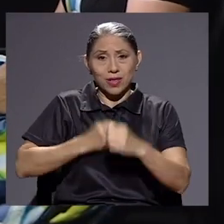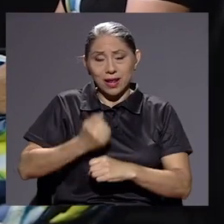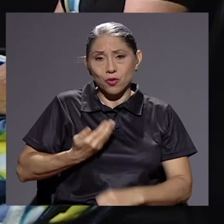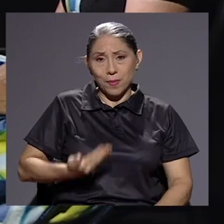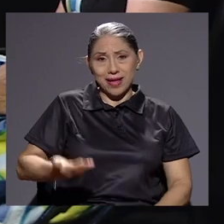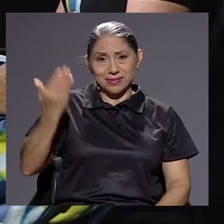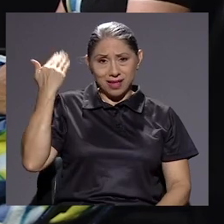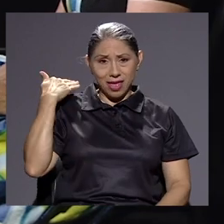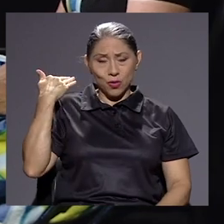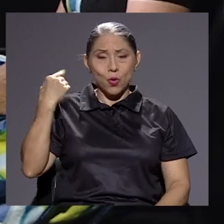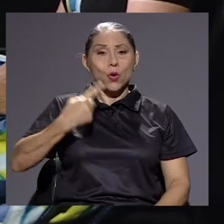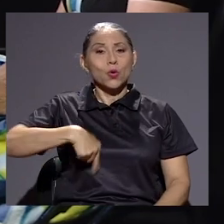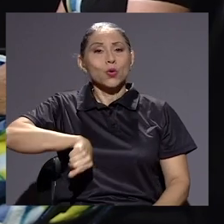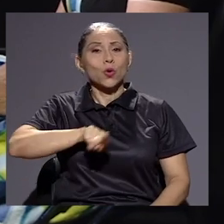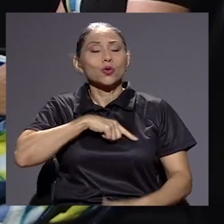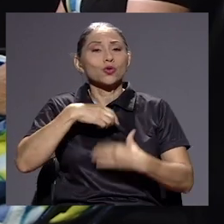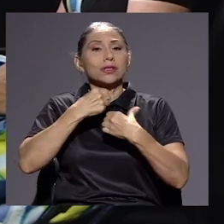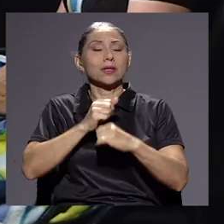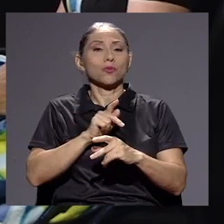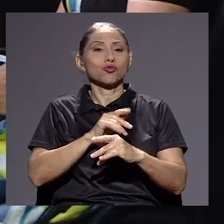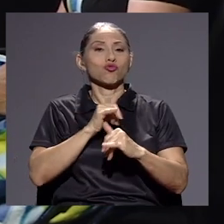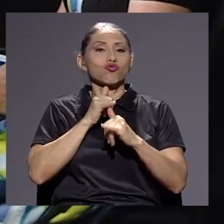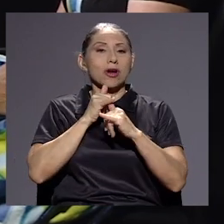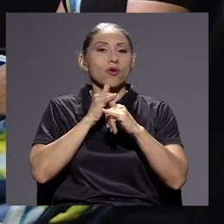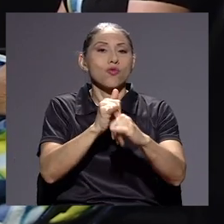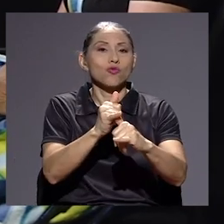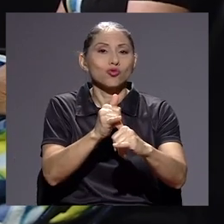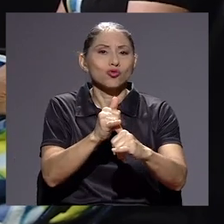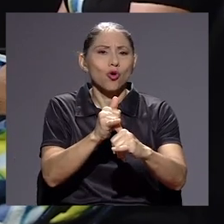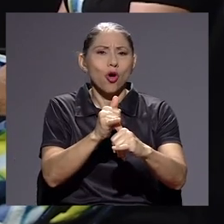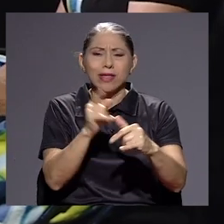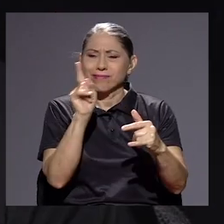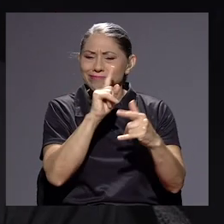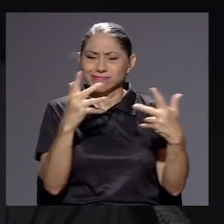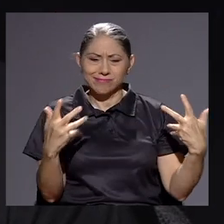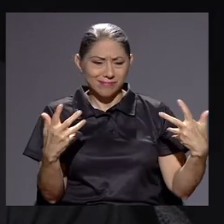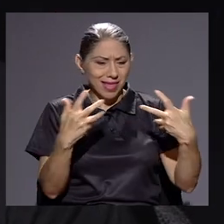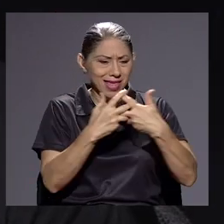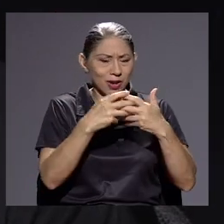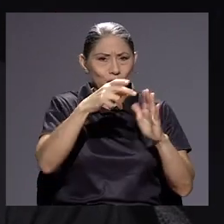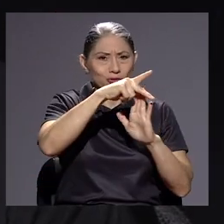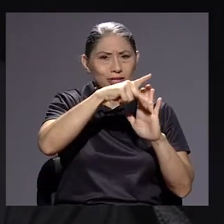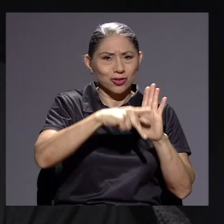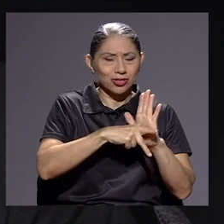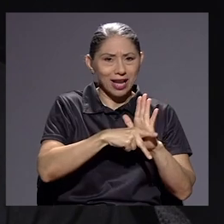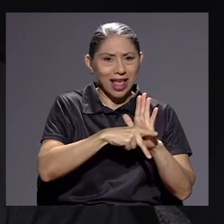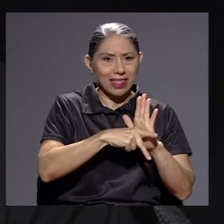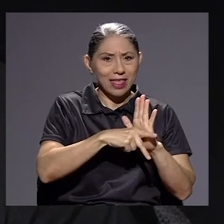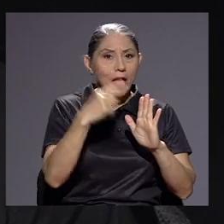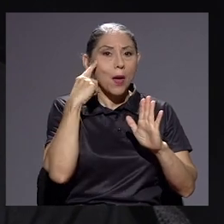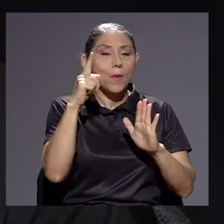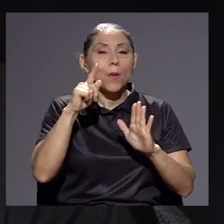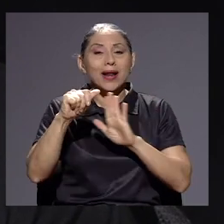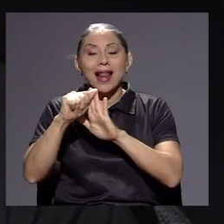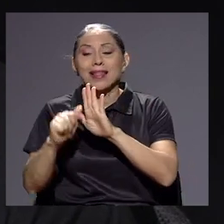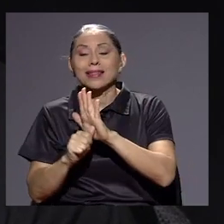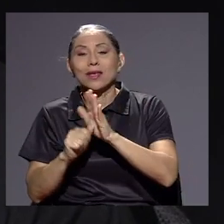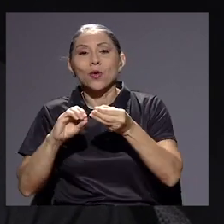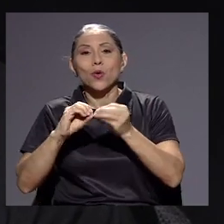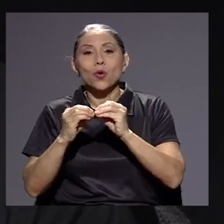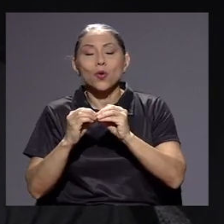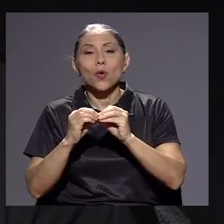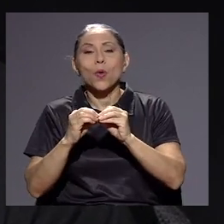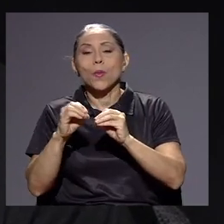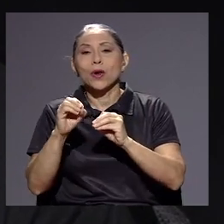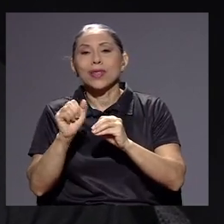nosotros pusimos un recurso de inconstitucionalidad contra el artículo 117 del Código de Normas y